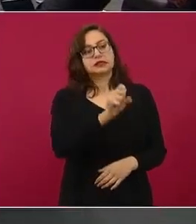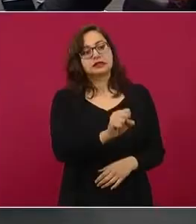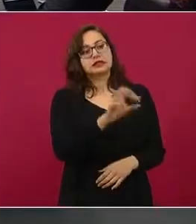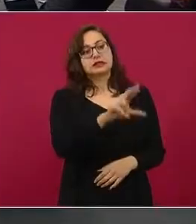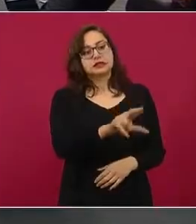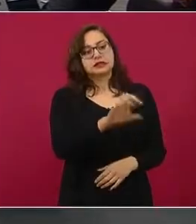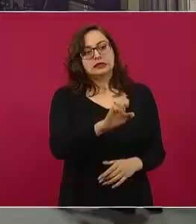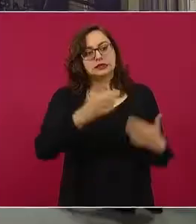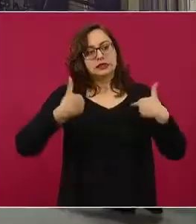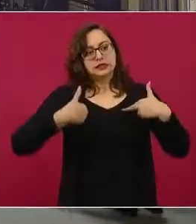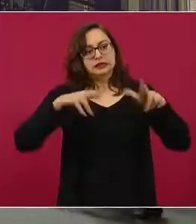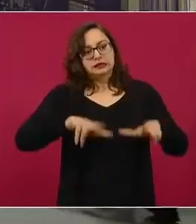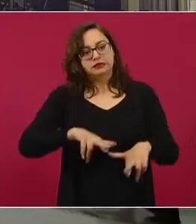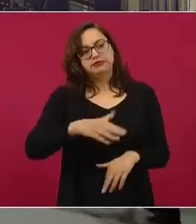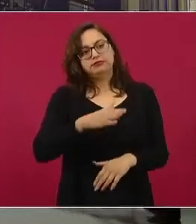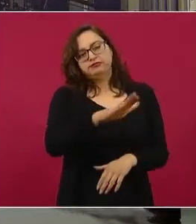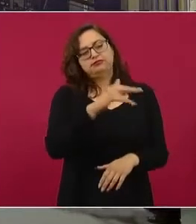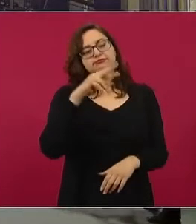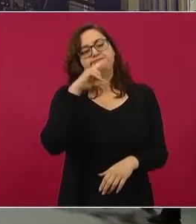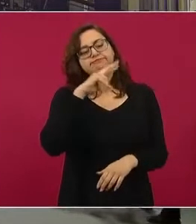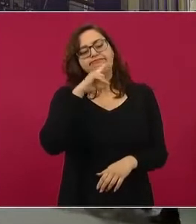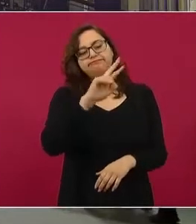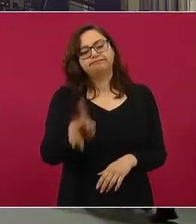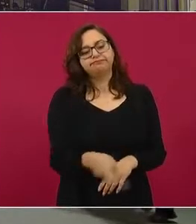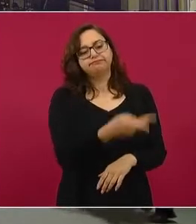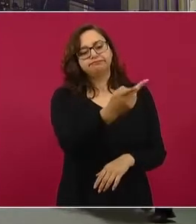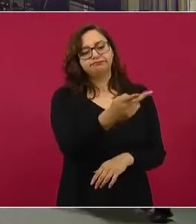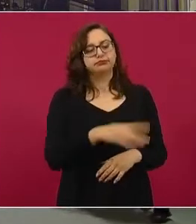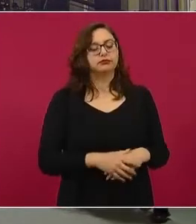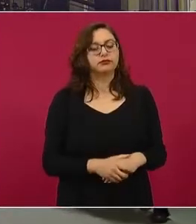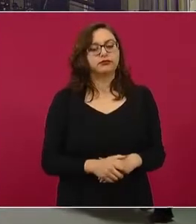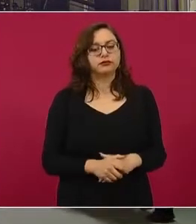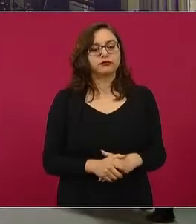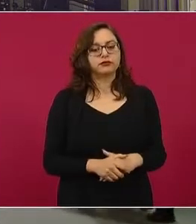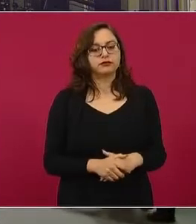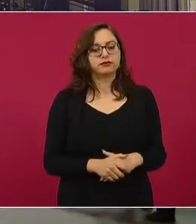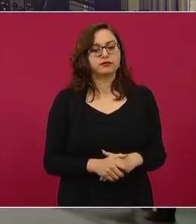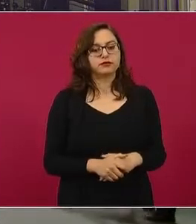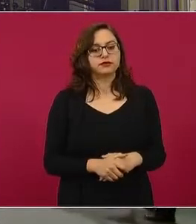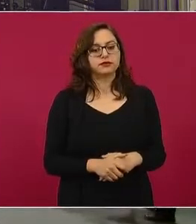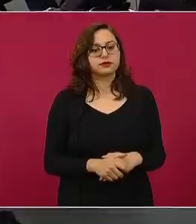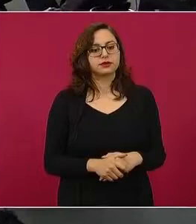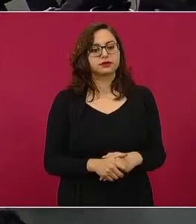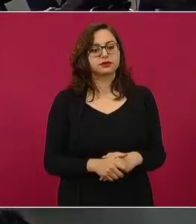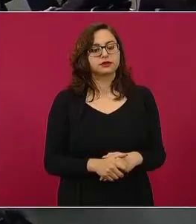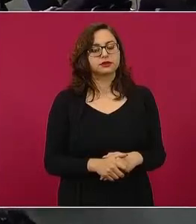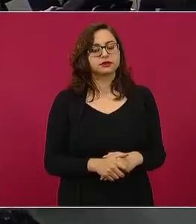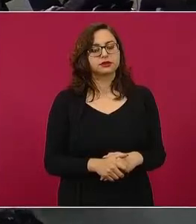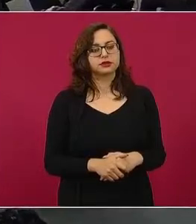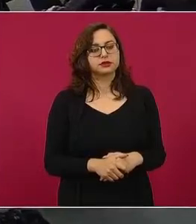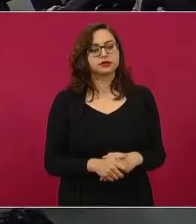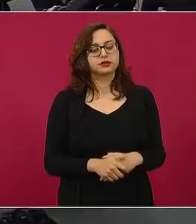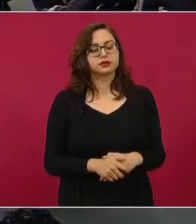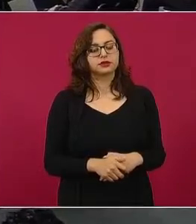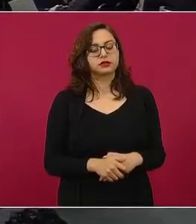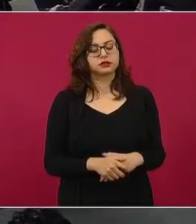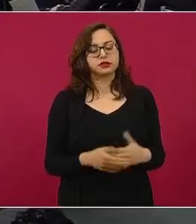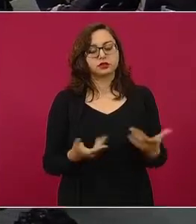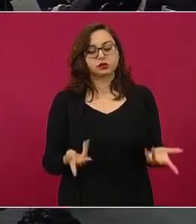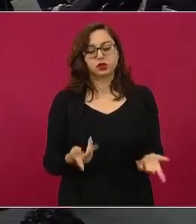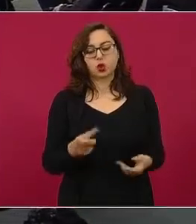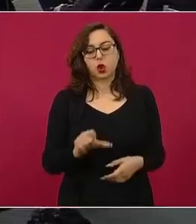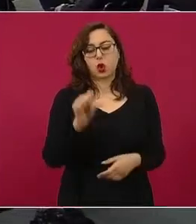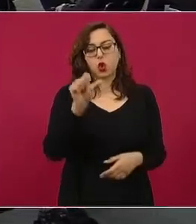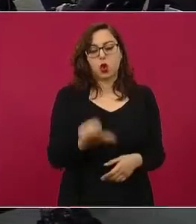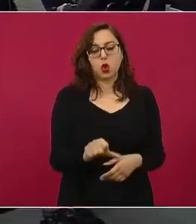Rapidísimo, canciller, preguntarle. El día de hoy está la reunión con el cuerpo diplomático, los